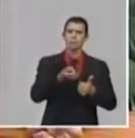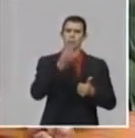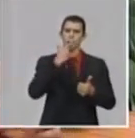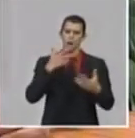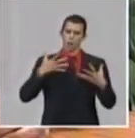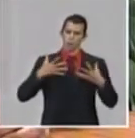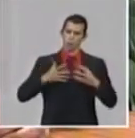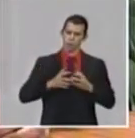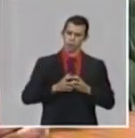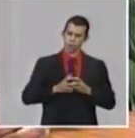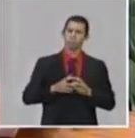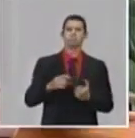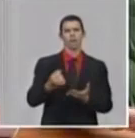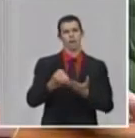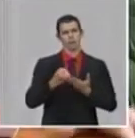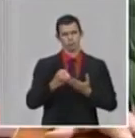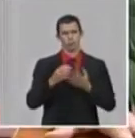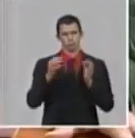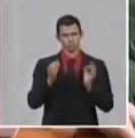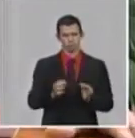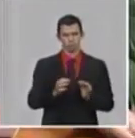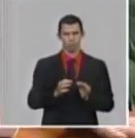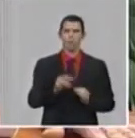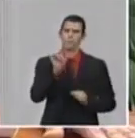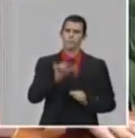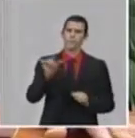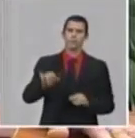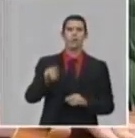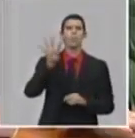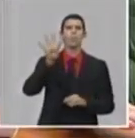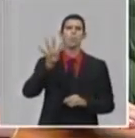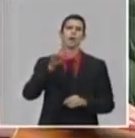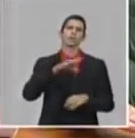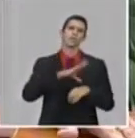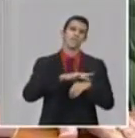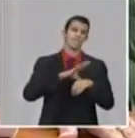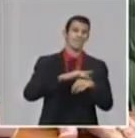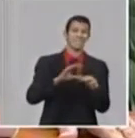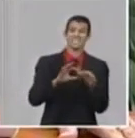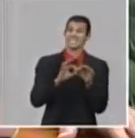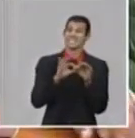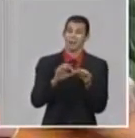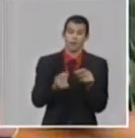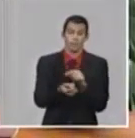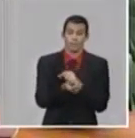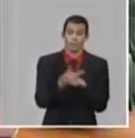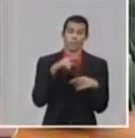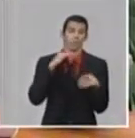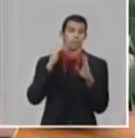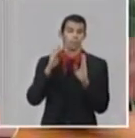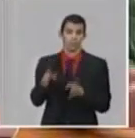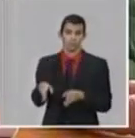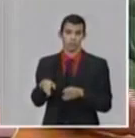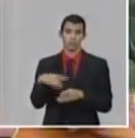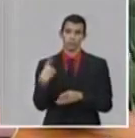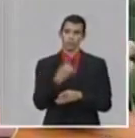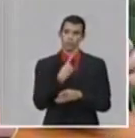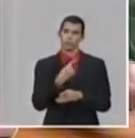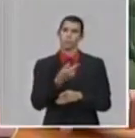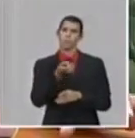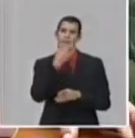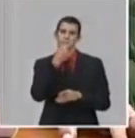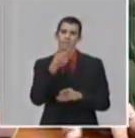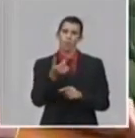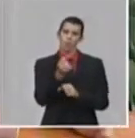científico. En estos momentos, cuatro pacientes que estaban en estado crítico, que estaban ventilados, con